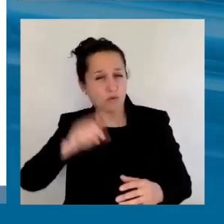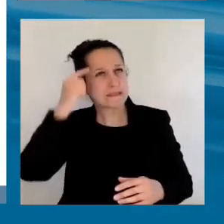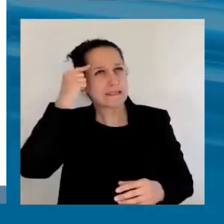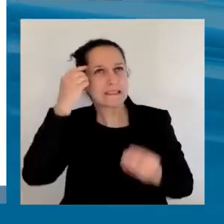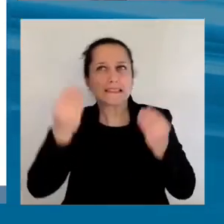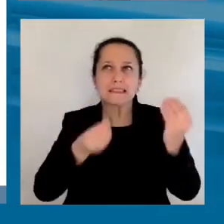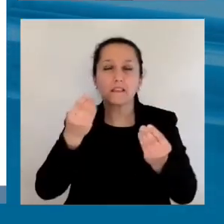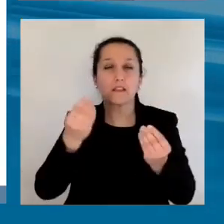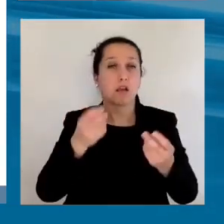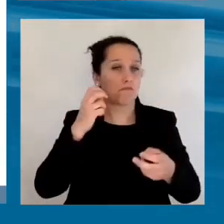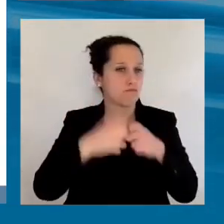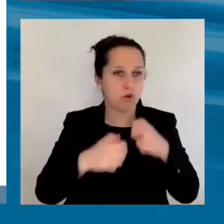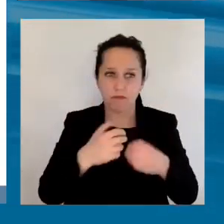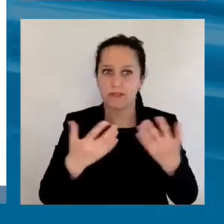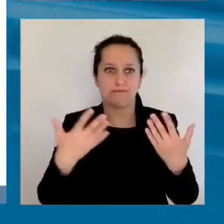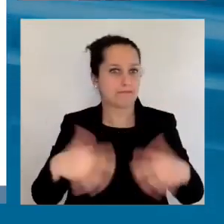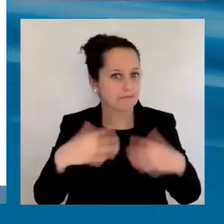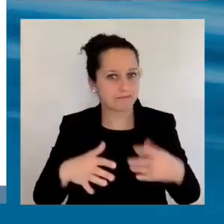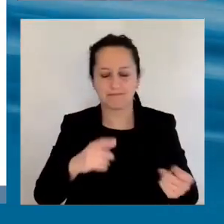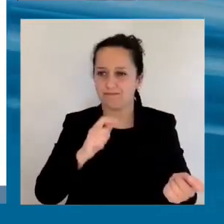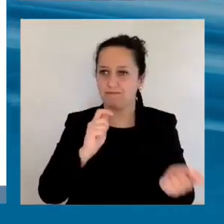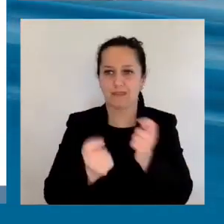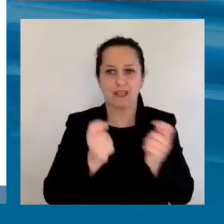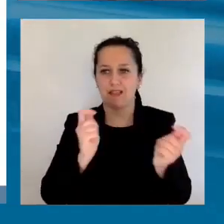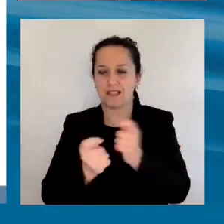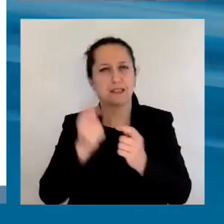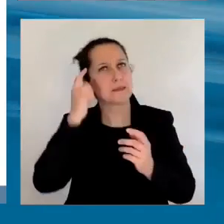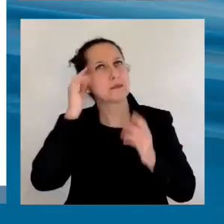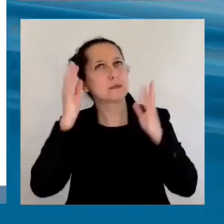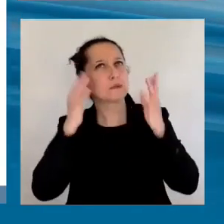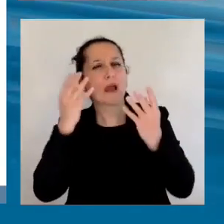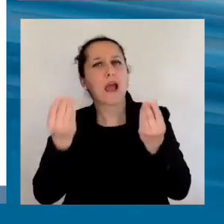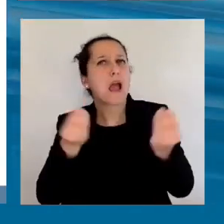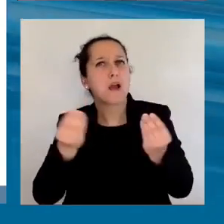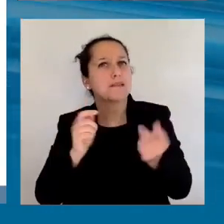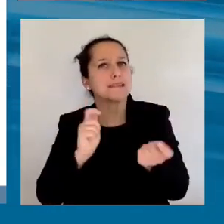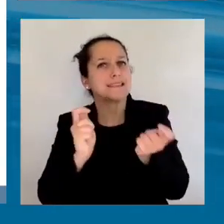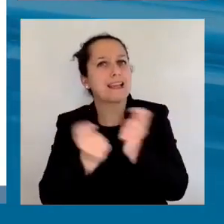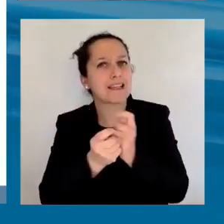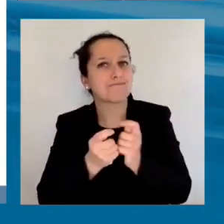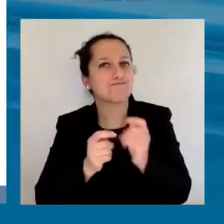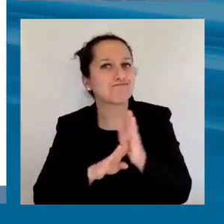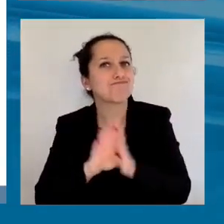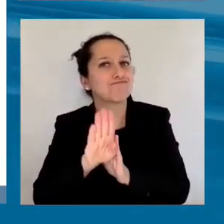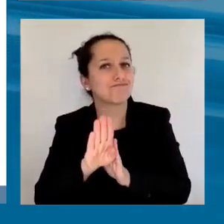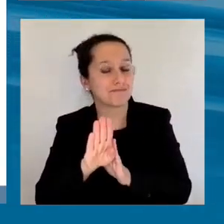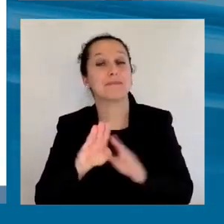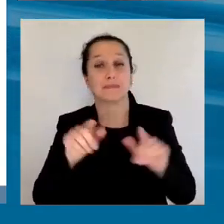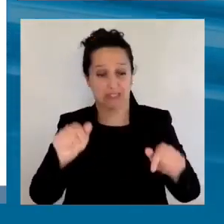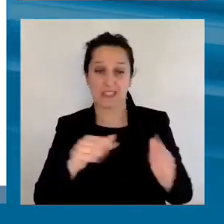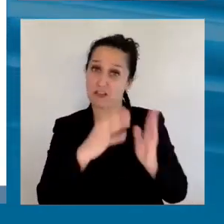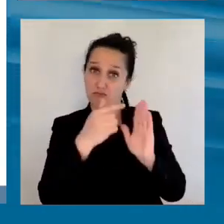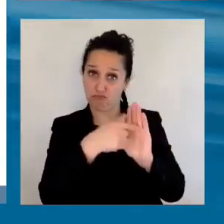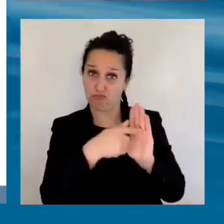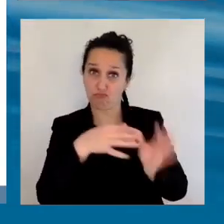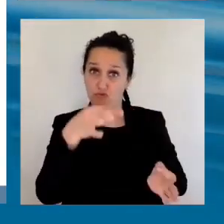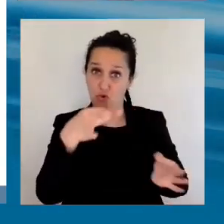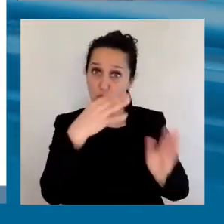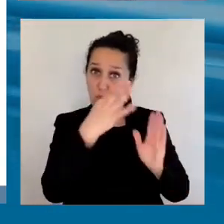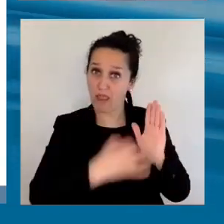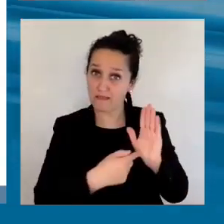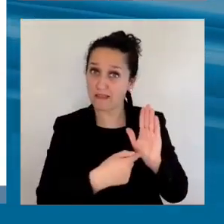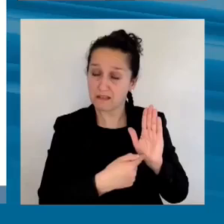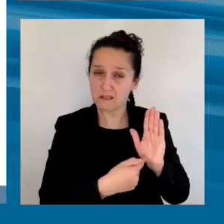inéditos y a grandes cambios. Y como dije también, este no es un documento más. Hemos trabajado en ese esfuerzo de